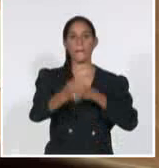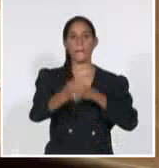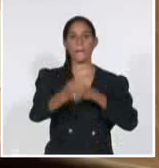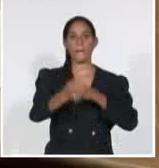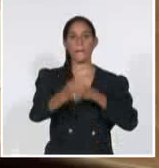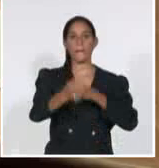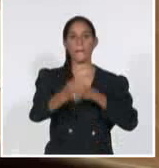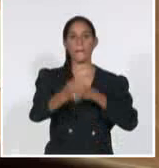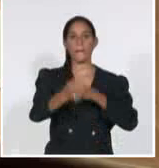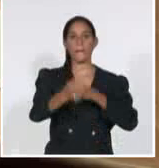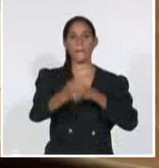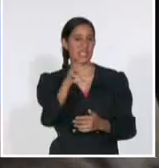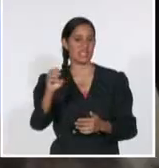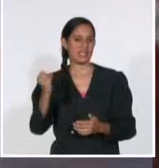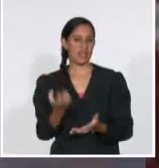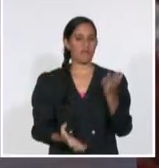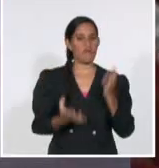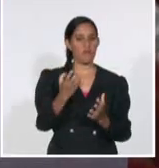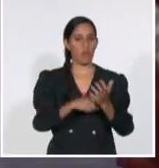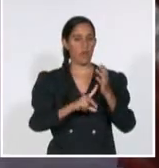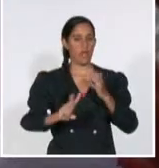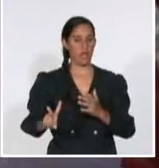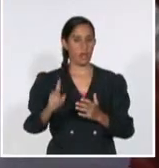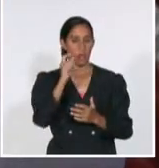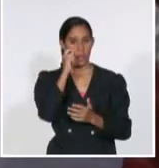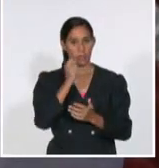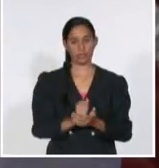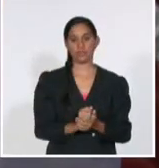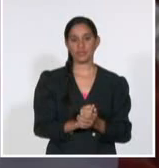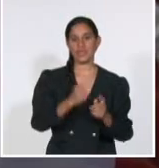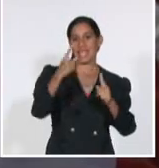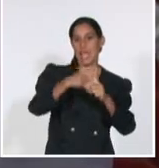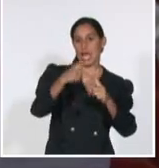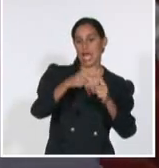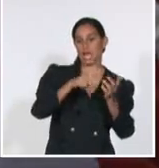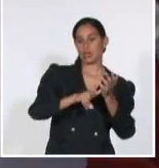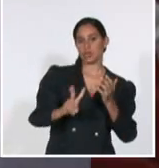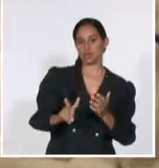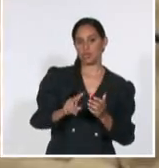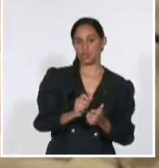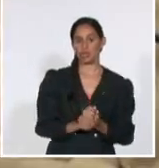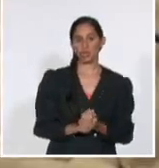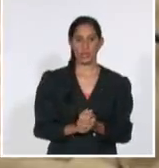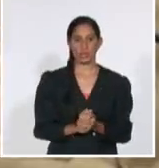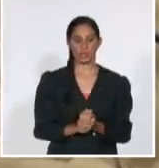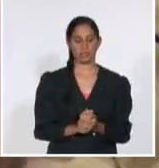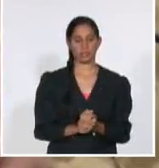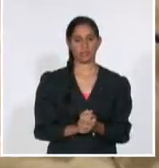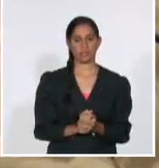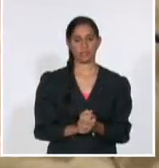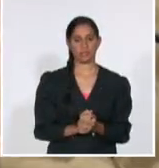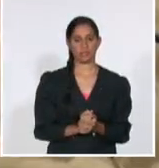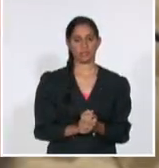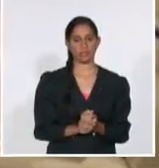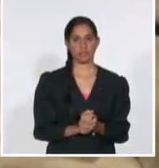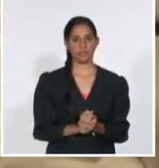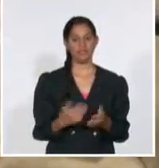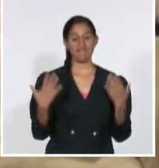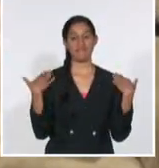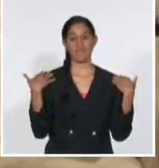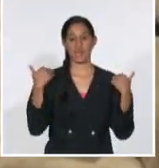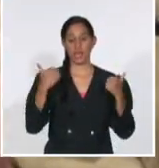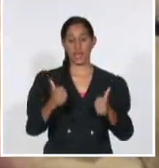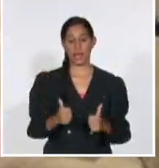Cienfuegos, Alexandre Corona Quintero, y de las Tunas, Jaime Ernesto Chianvega. El general de división, Raúl Acosta